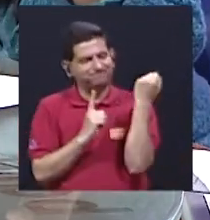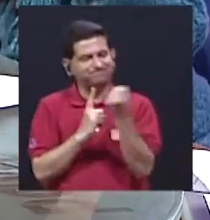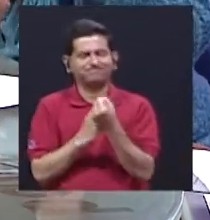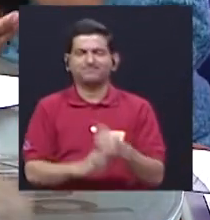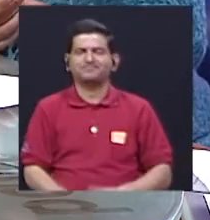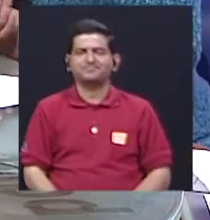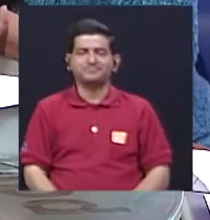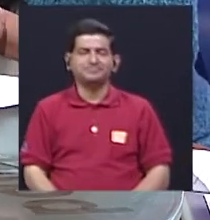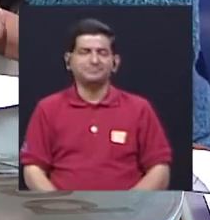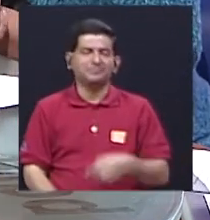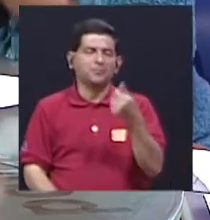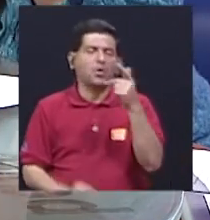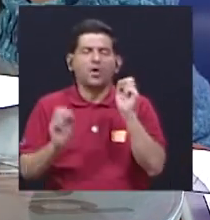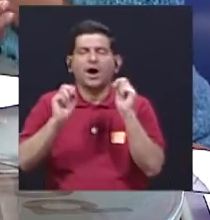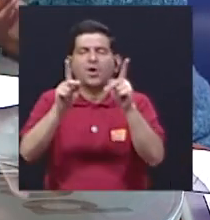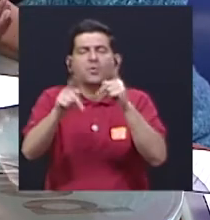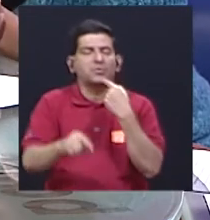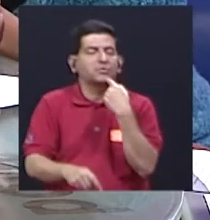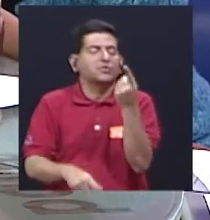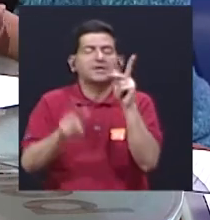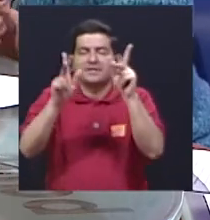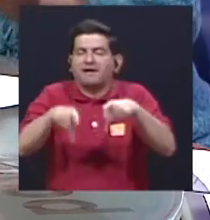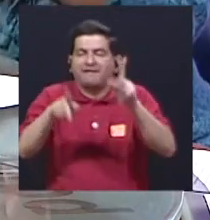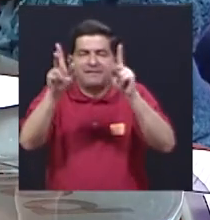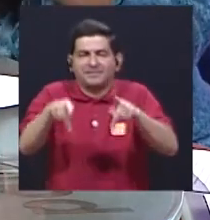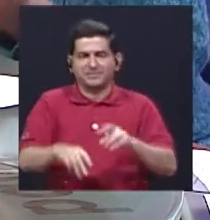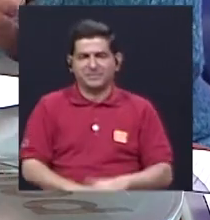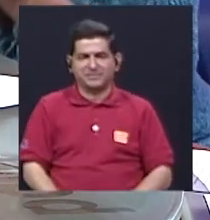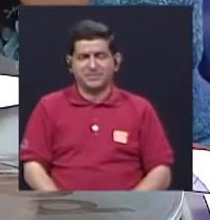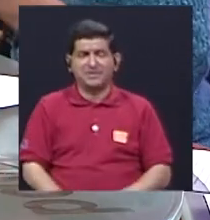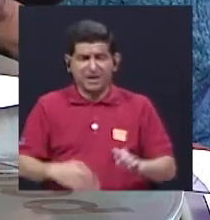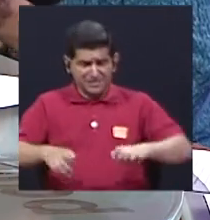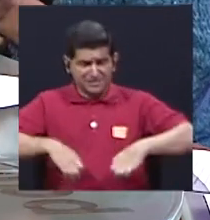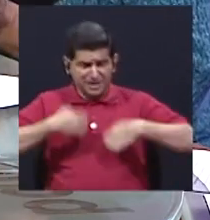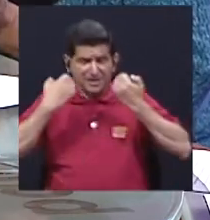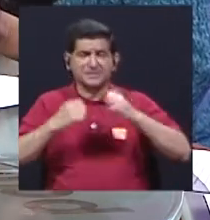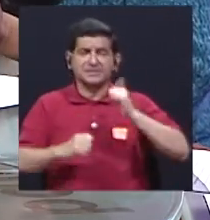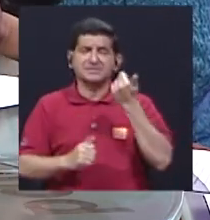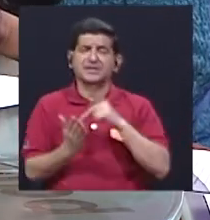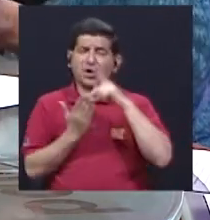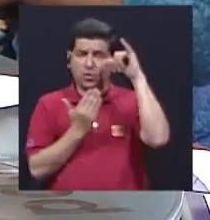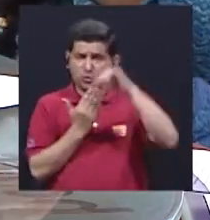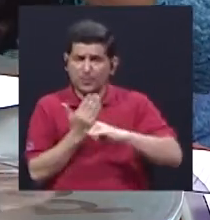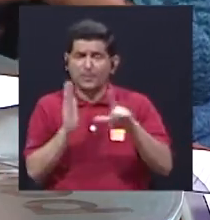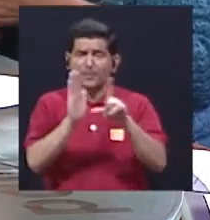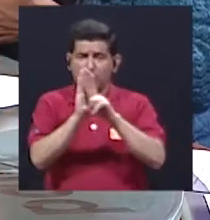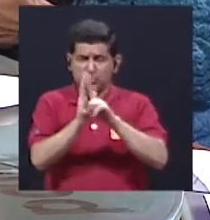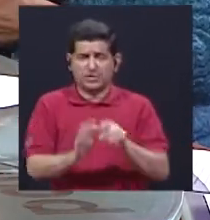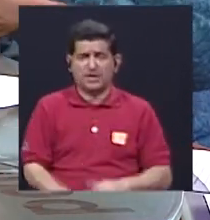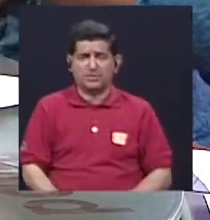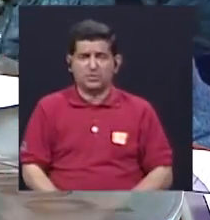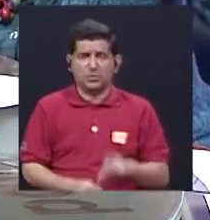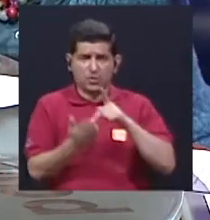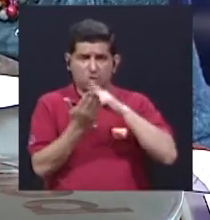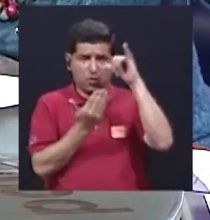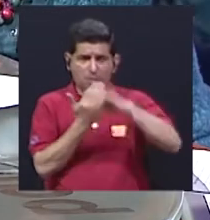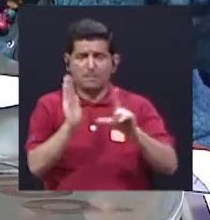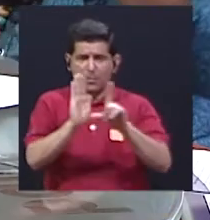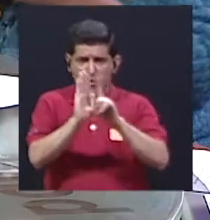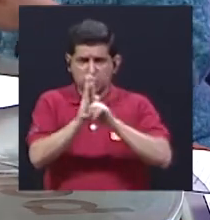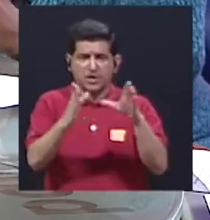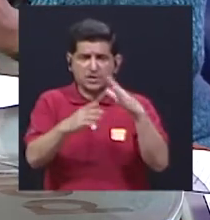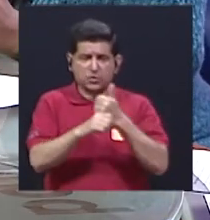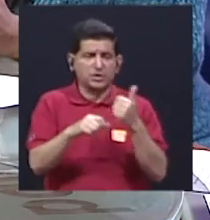que tenemos pocos espacios para decirle a la ciudadanía que existe otro proyecto de ley, que es un proyecto de ley que se